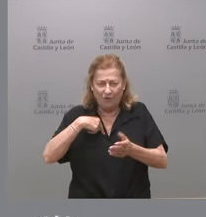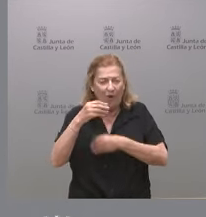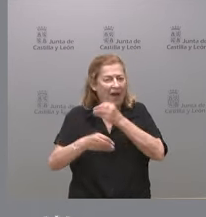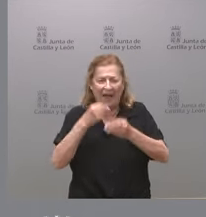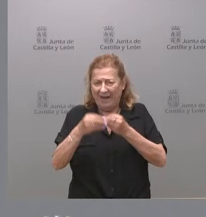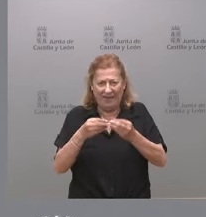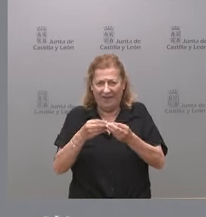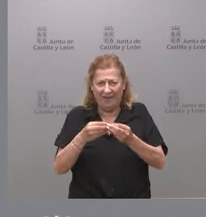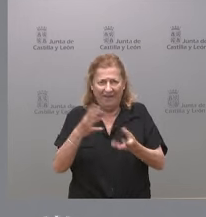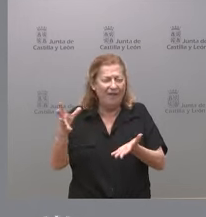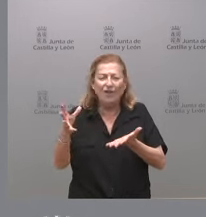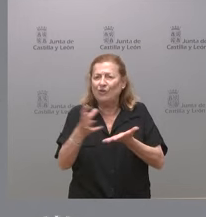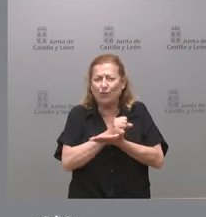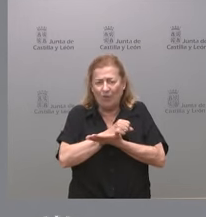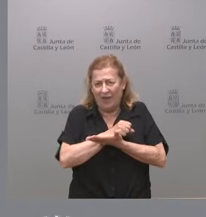con toda